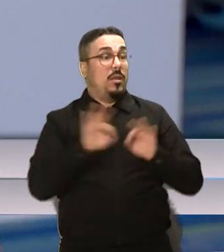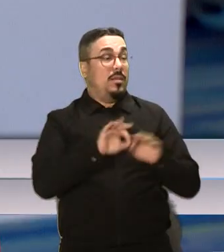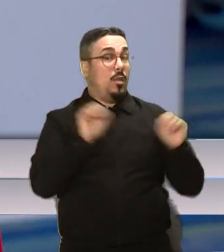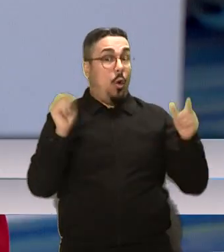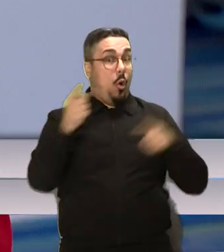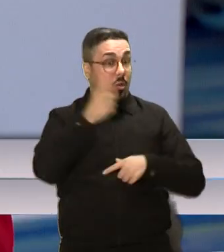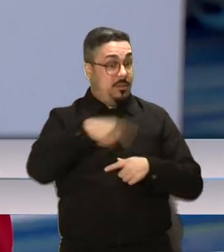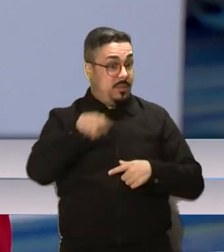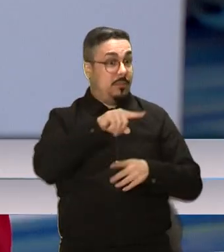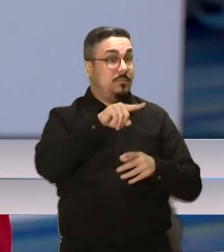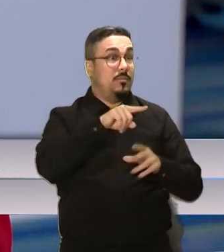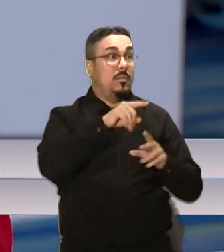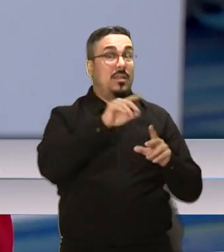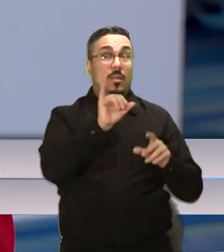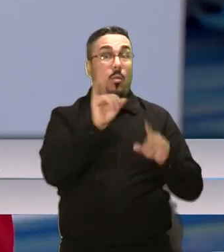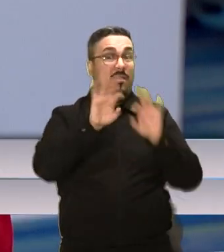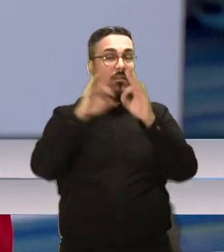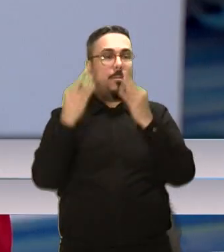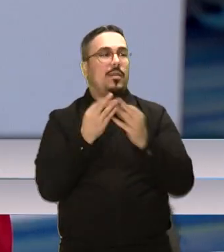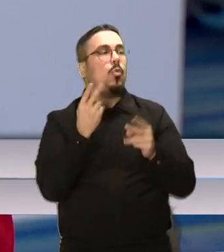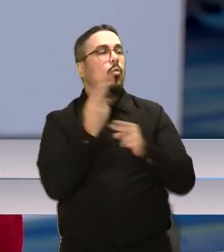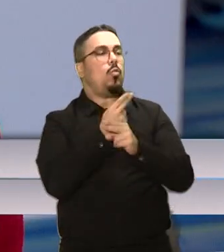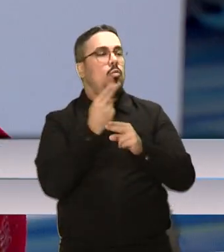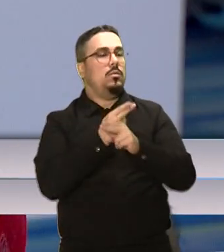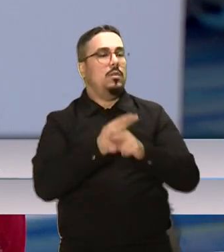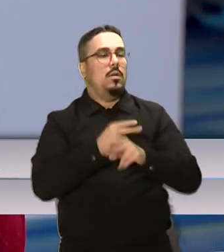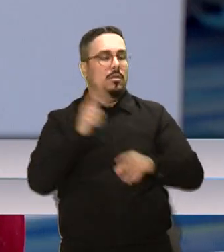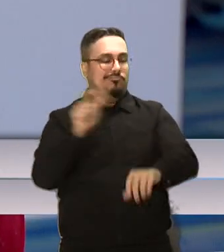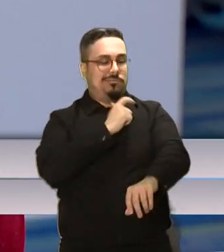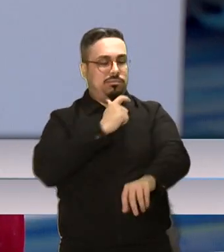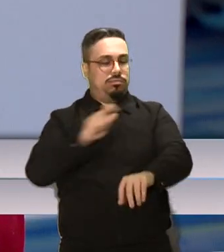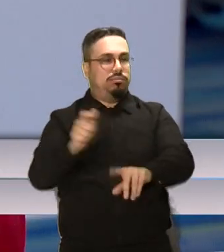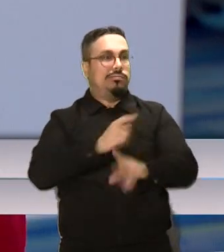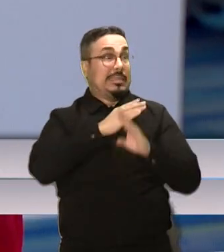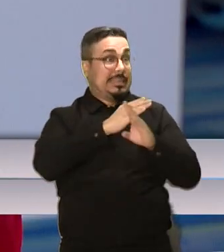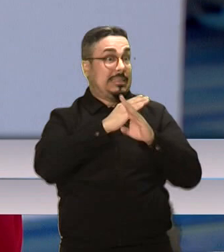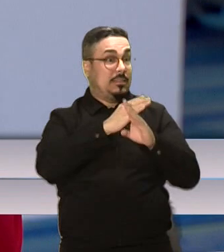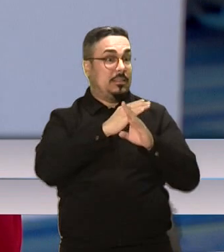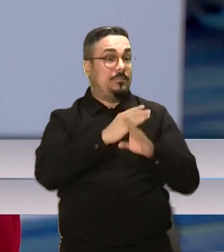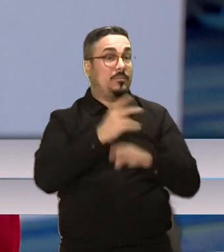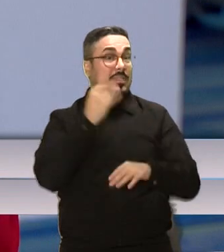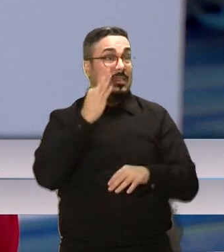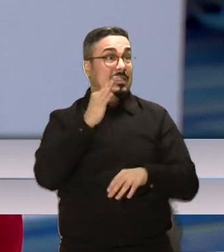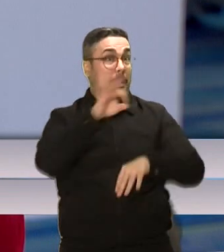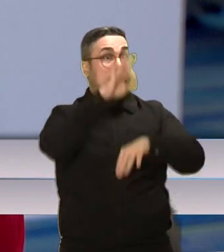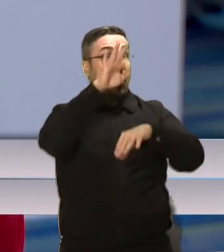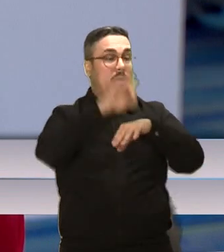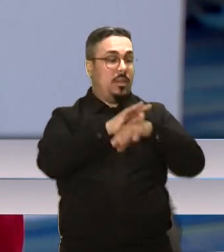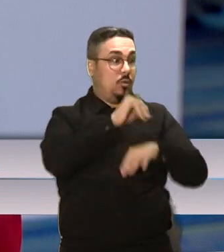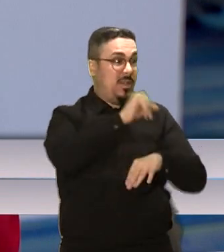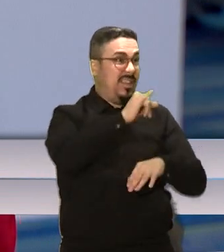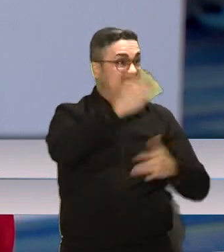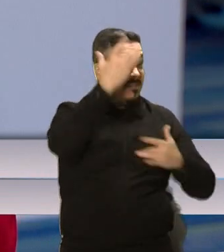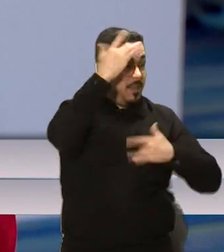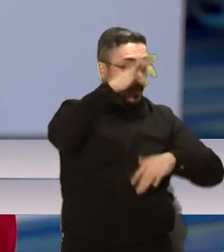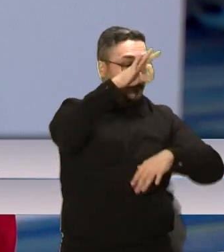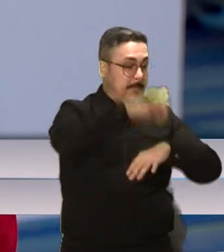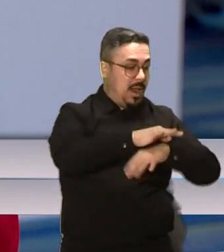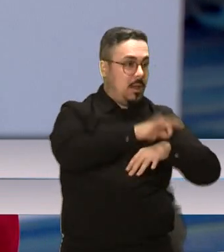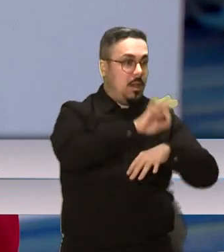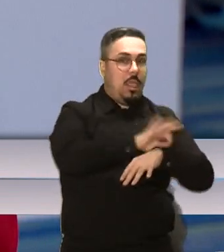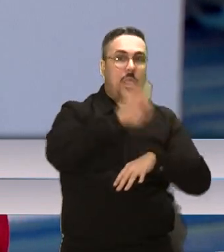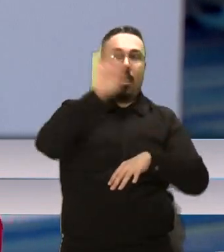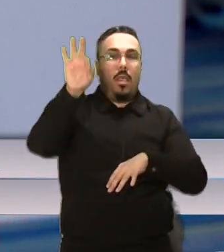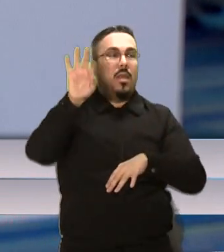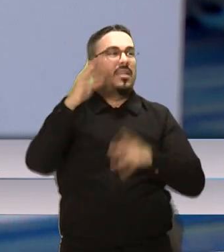repelente, ¿verdad? Porque si un mosquito pica a esa persona que tiene dengue, lo que va a hacer es replicar el virus y entonces ese mosquito se